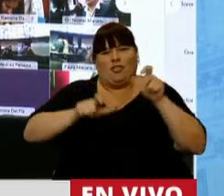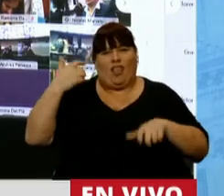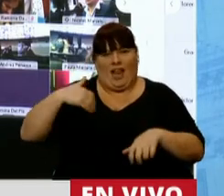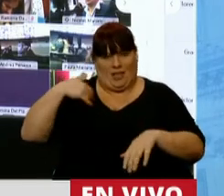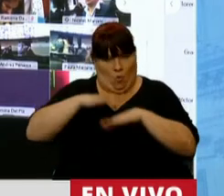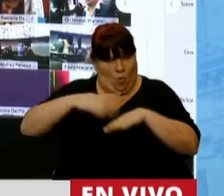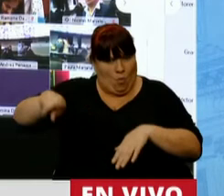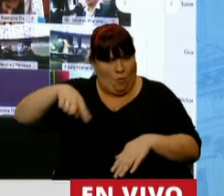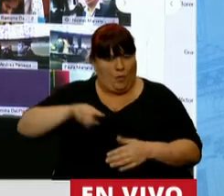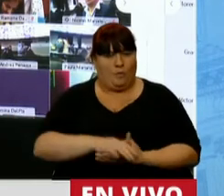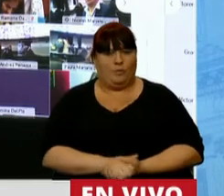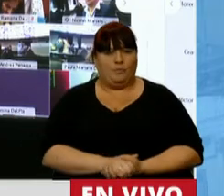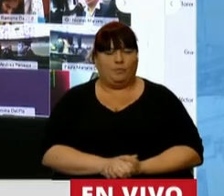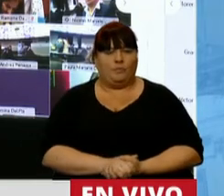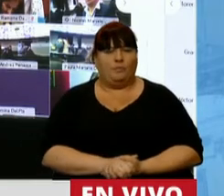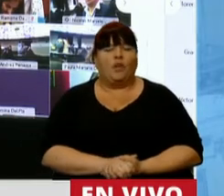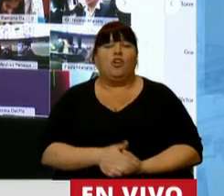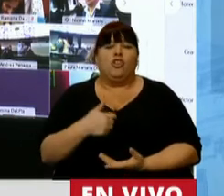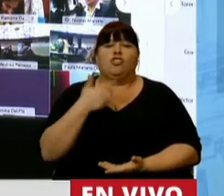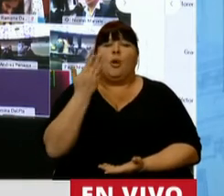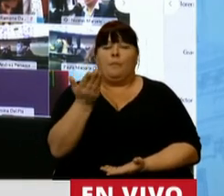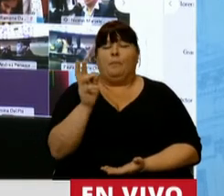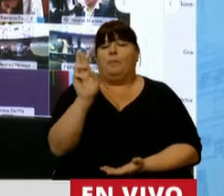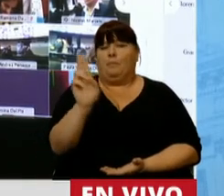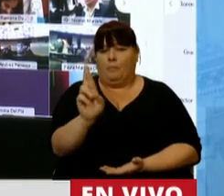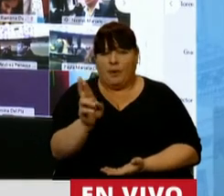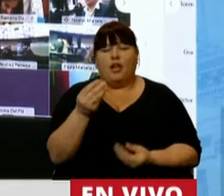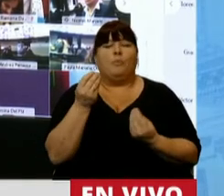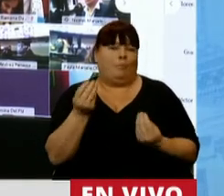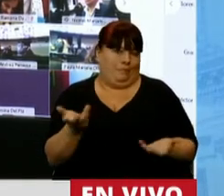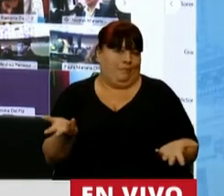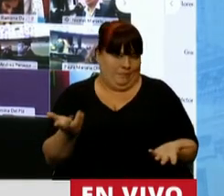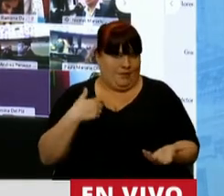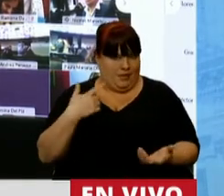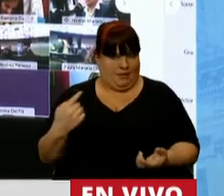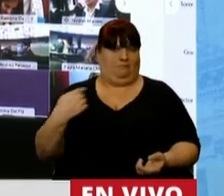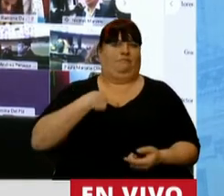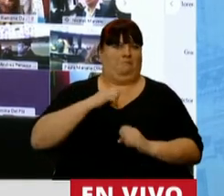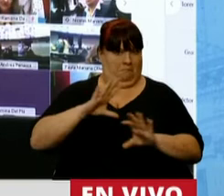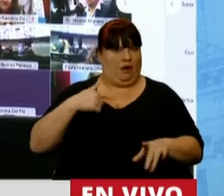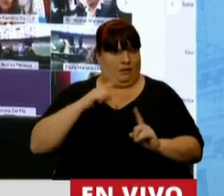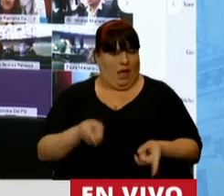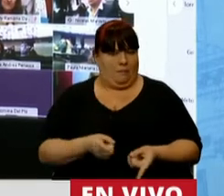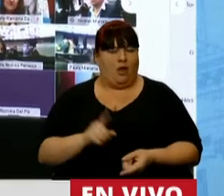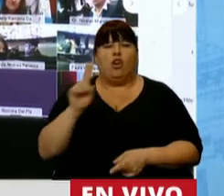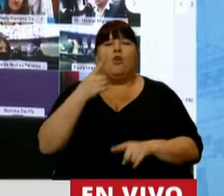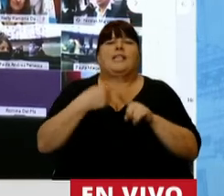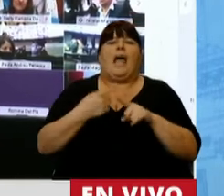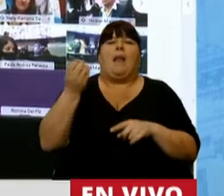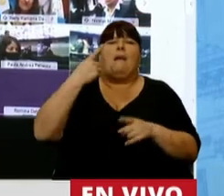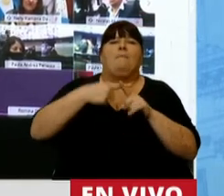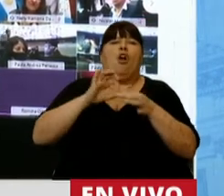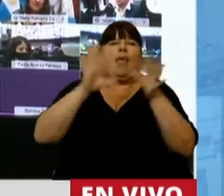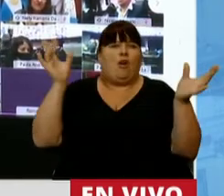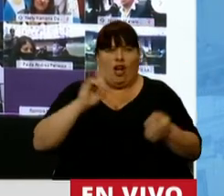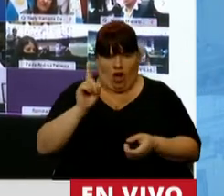argentinos. Pido entonces una cuestión de privilegio porque claro que me siento agraviada. No solamente agravia la